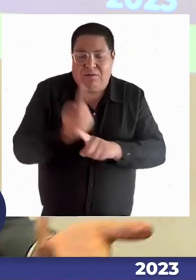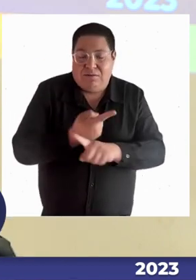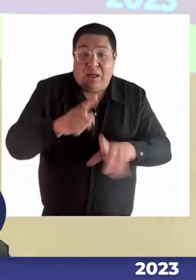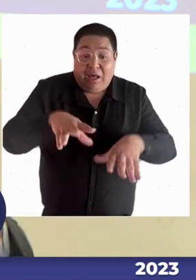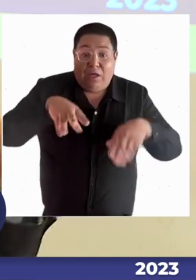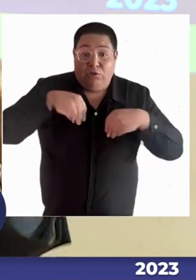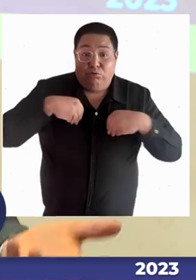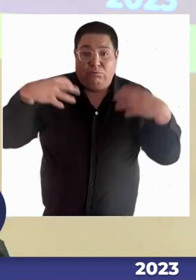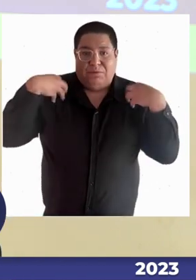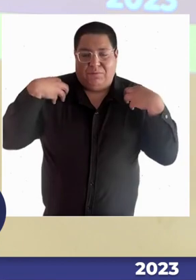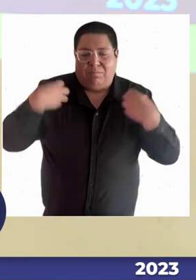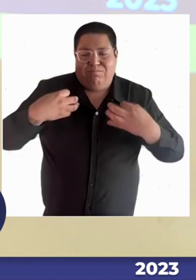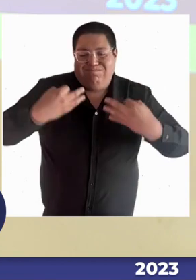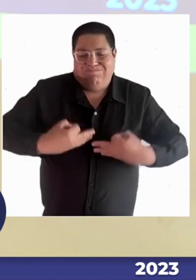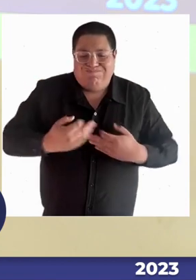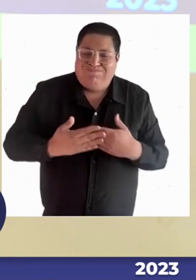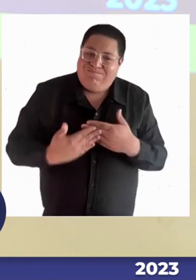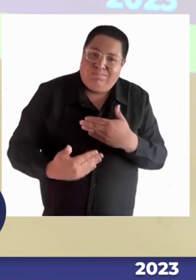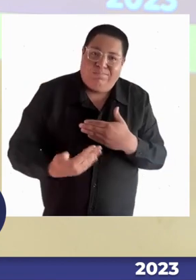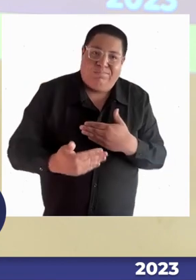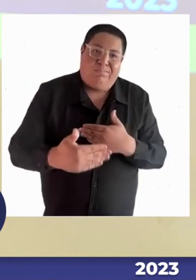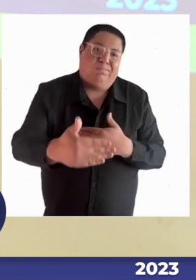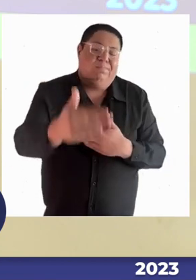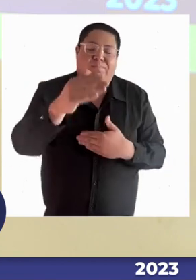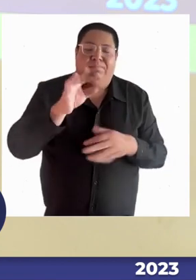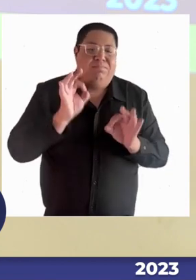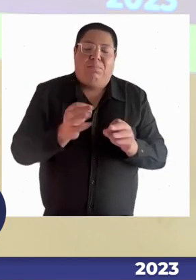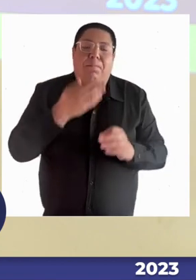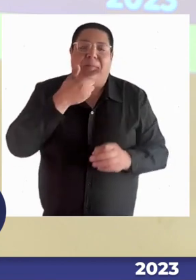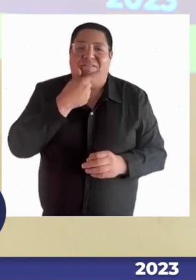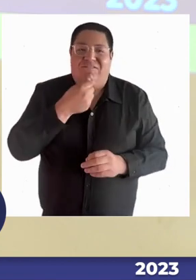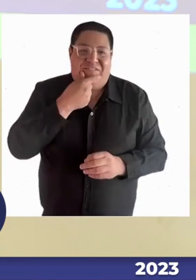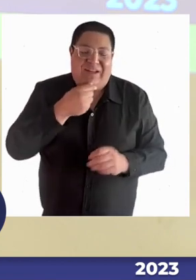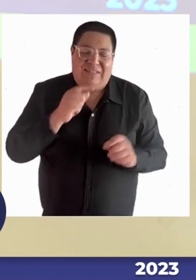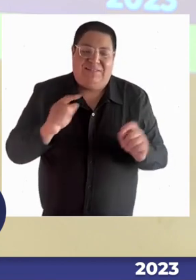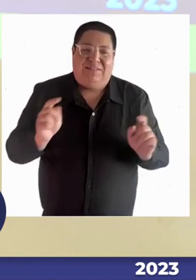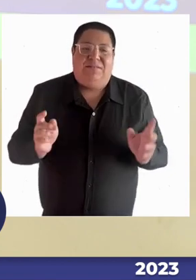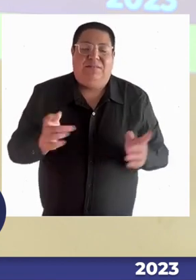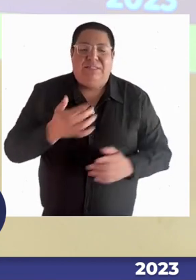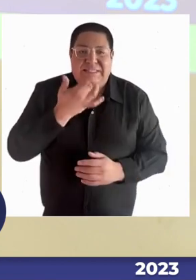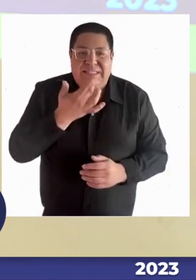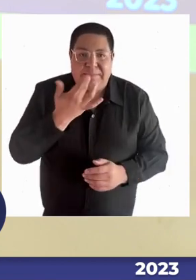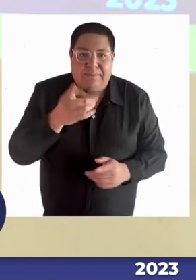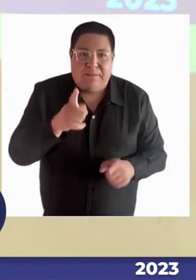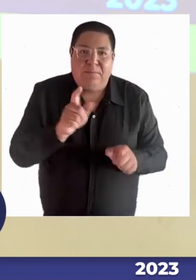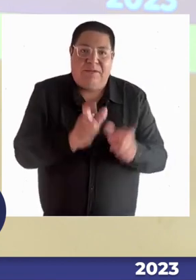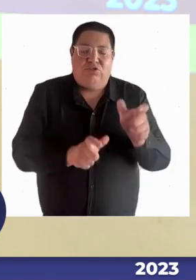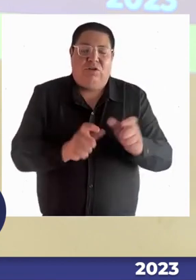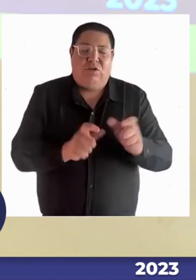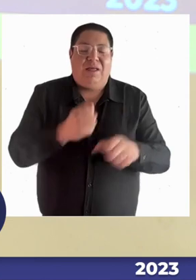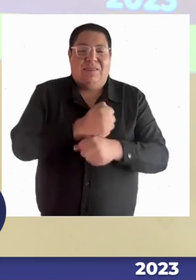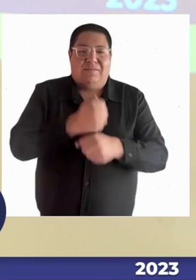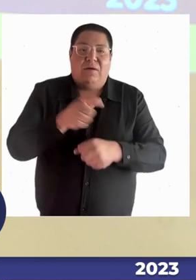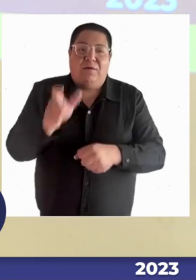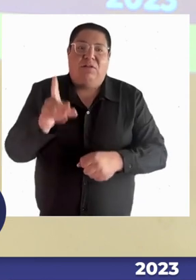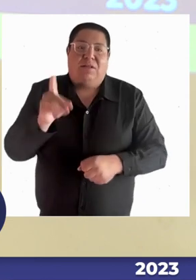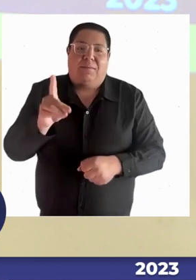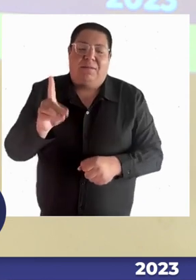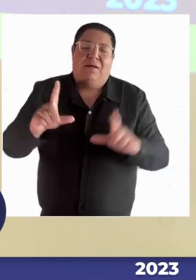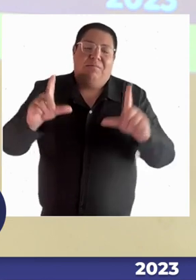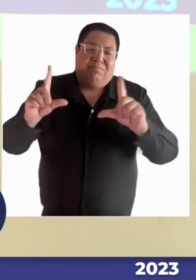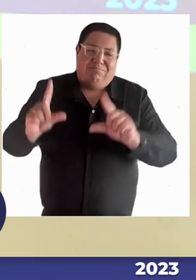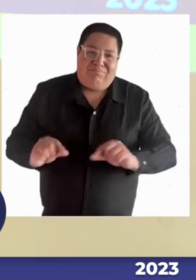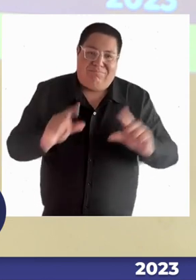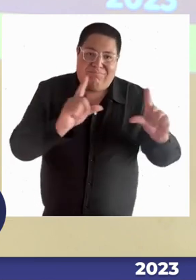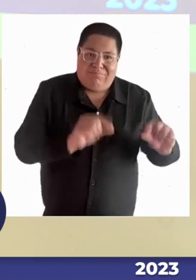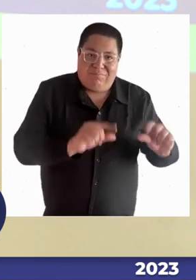además siempre tenemos que estar perfeccionando las normas y evidentemente creo que mientras conformemos, y es el objetivo fundamental de nuestra labor acá en el